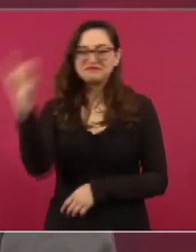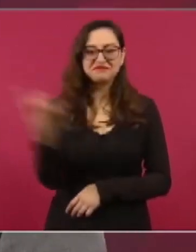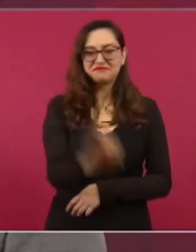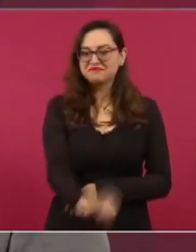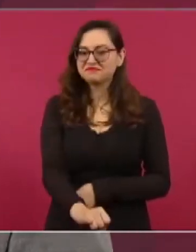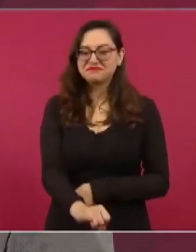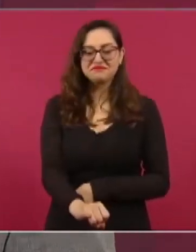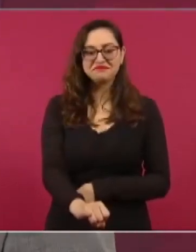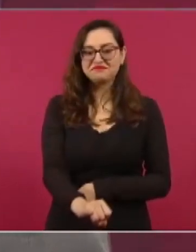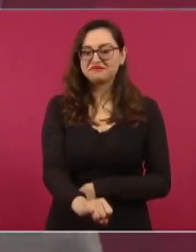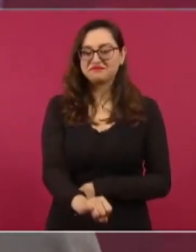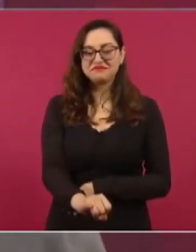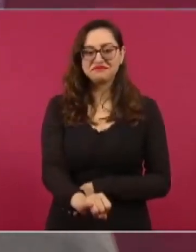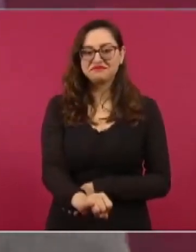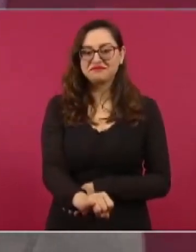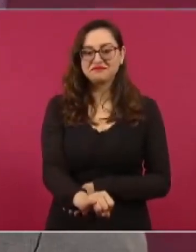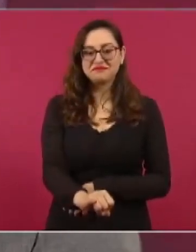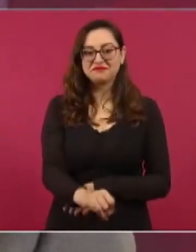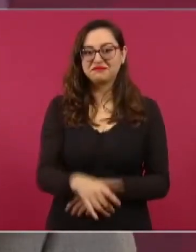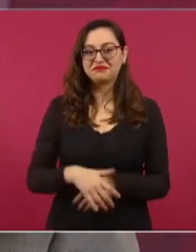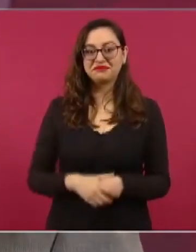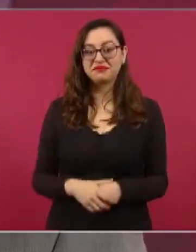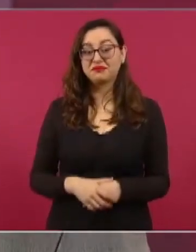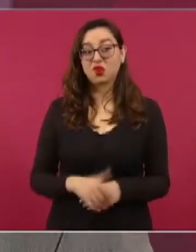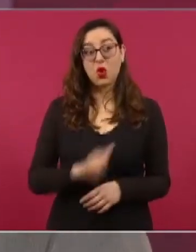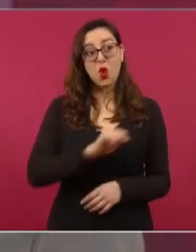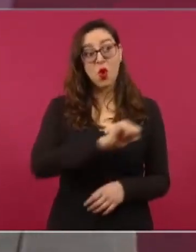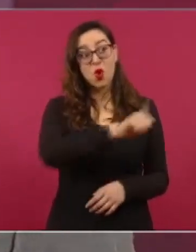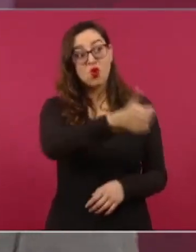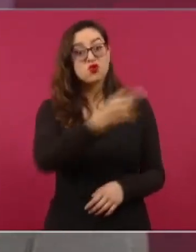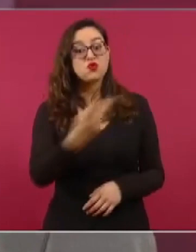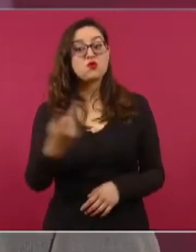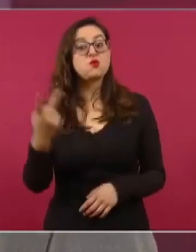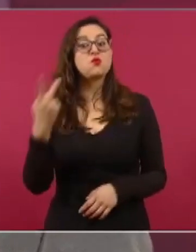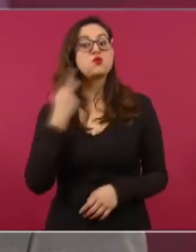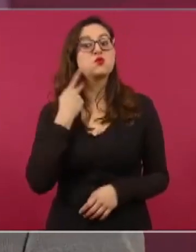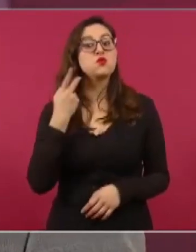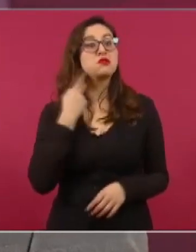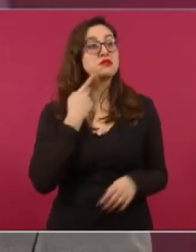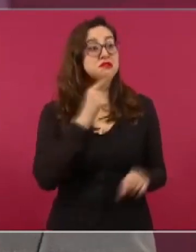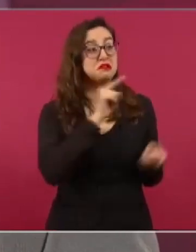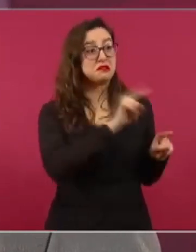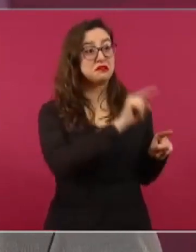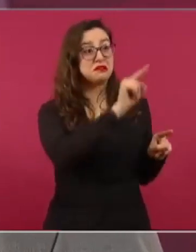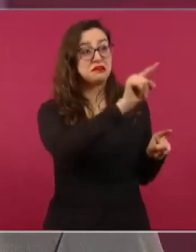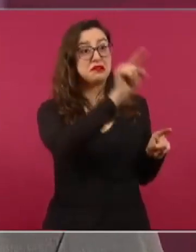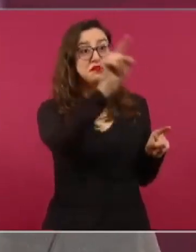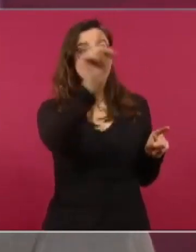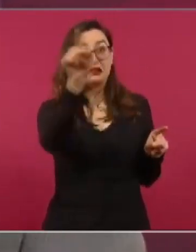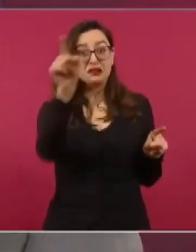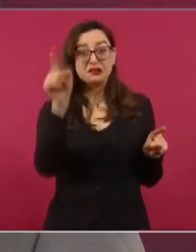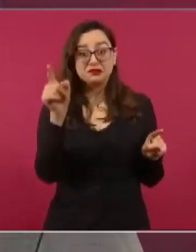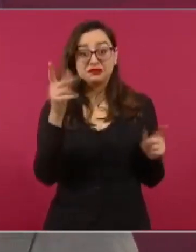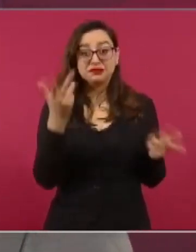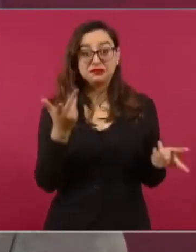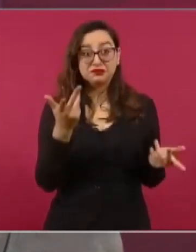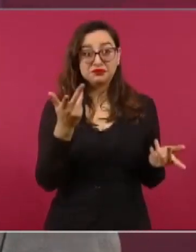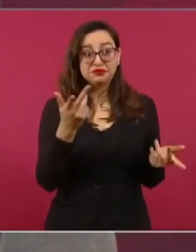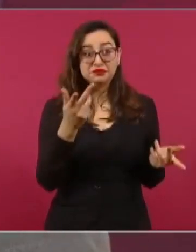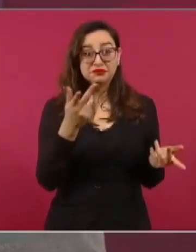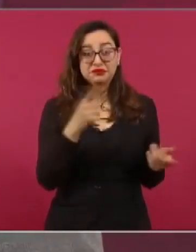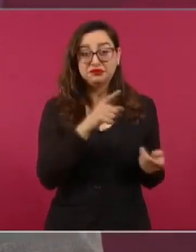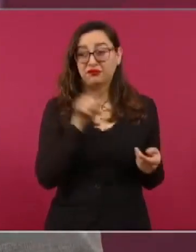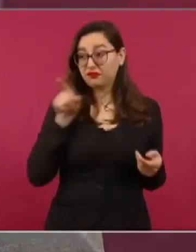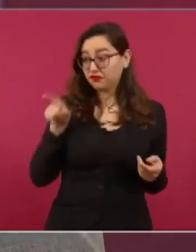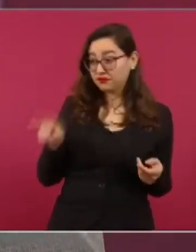que ver con los políticos de viejo cuño,